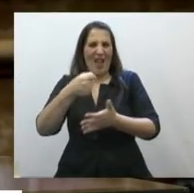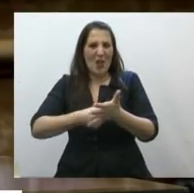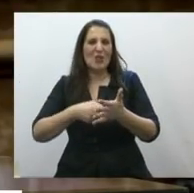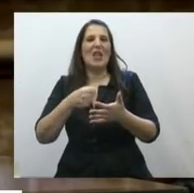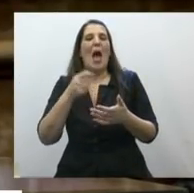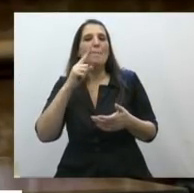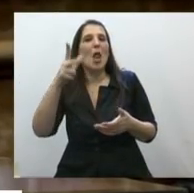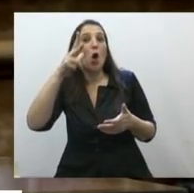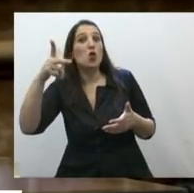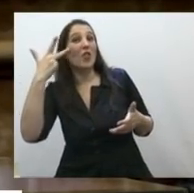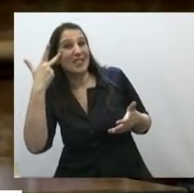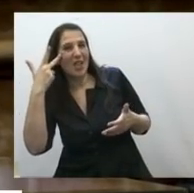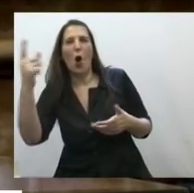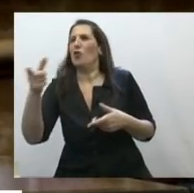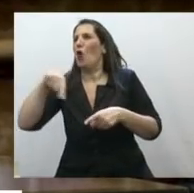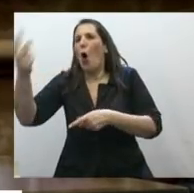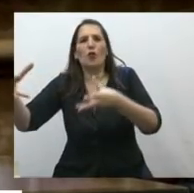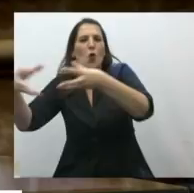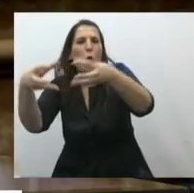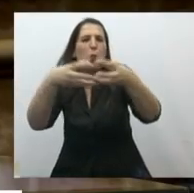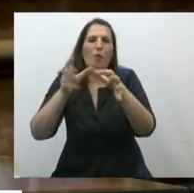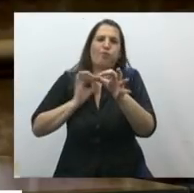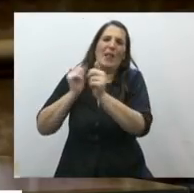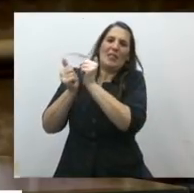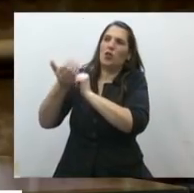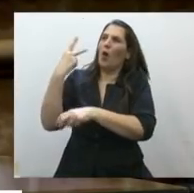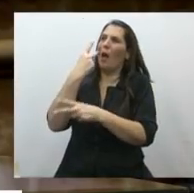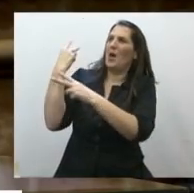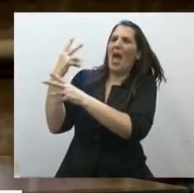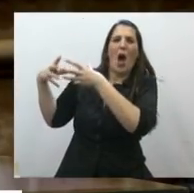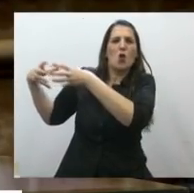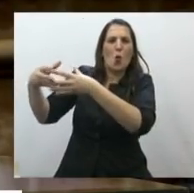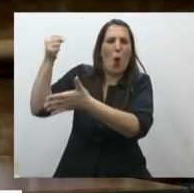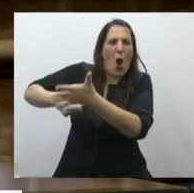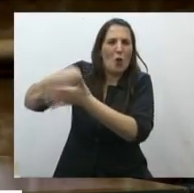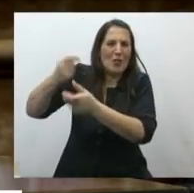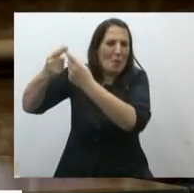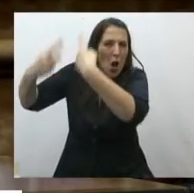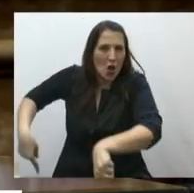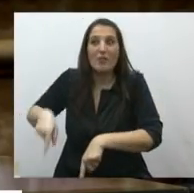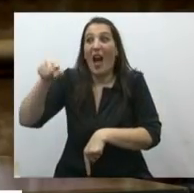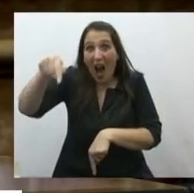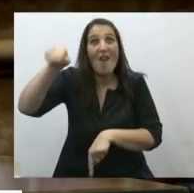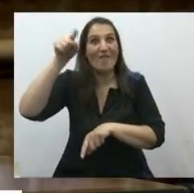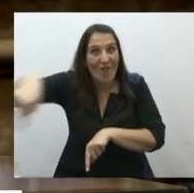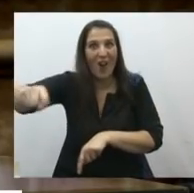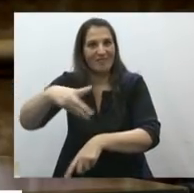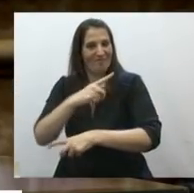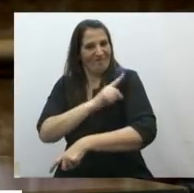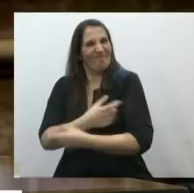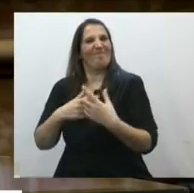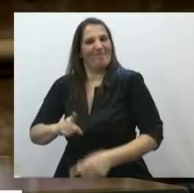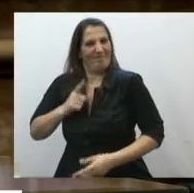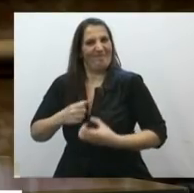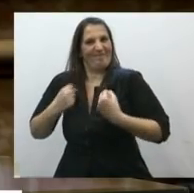1945 o las y los jóvenes de 1983. Si el Senado opta por mantener en la clandestinidad a miles de mujeres,